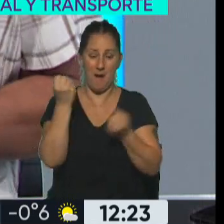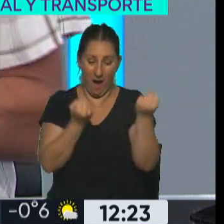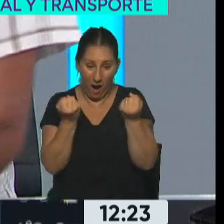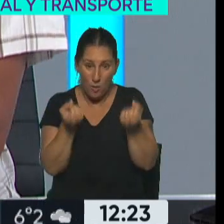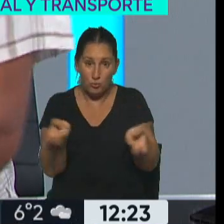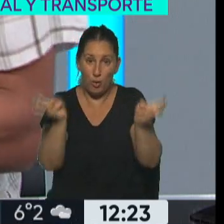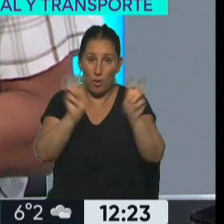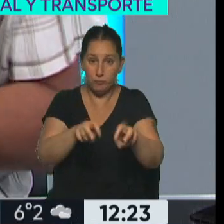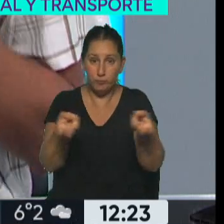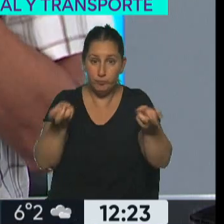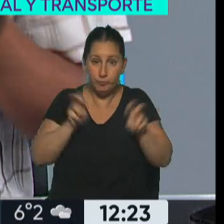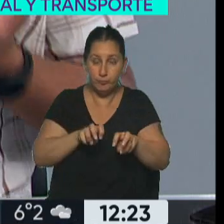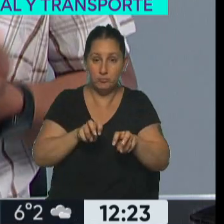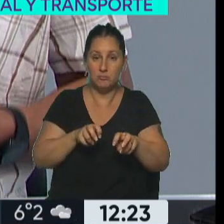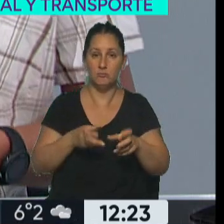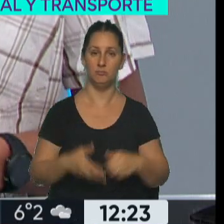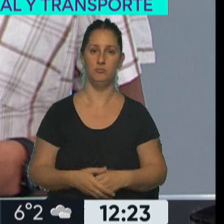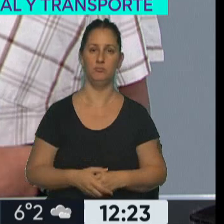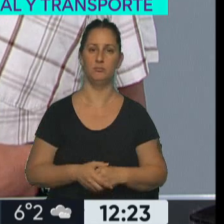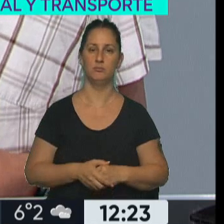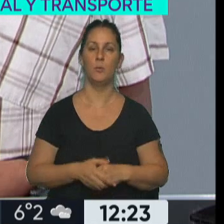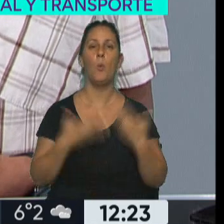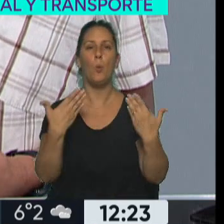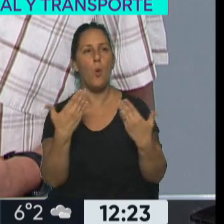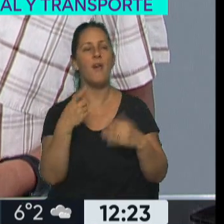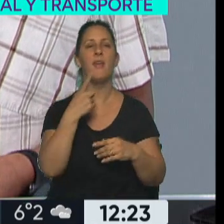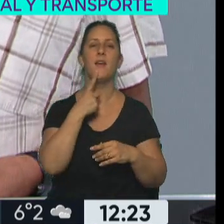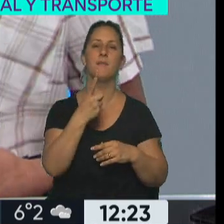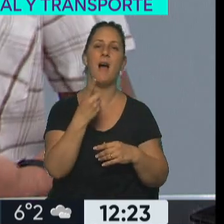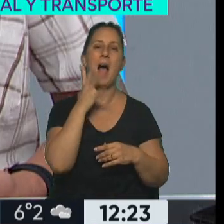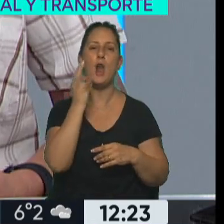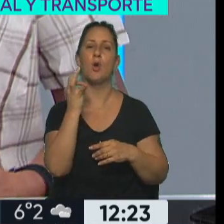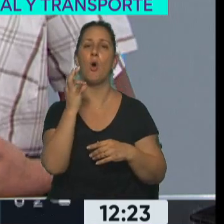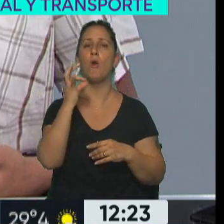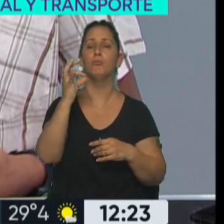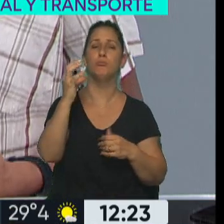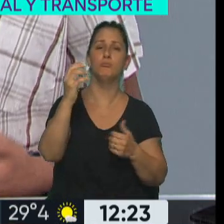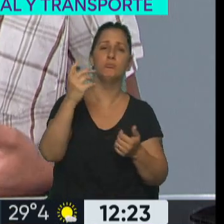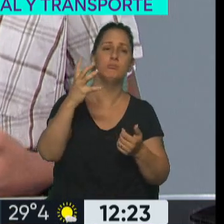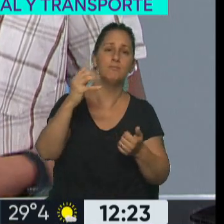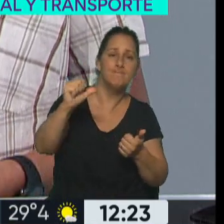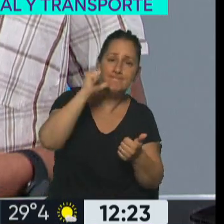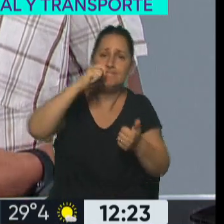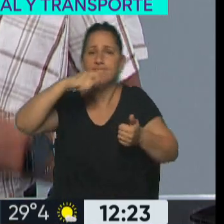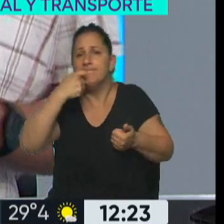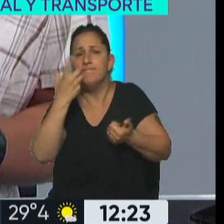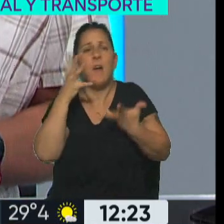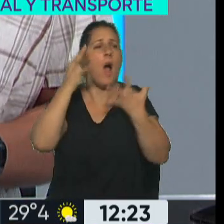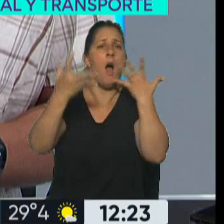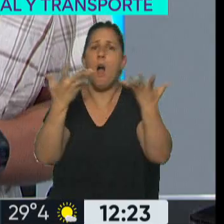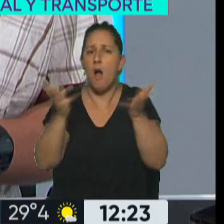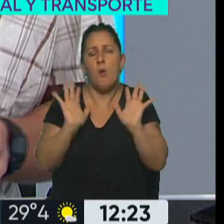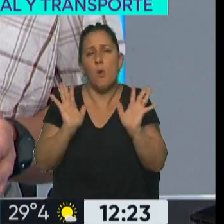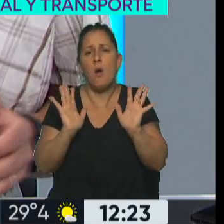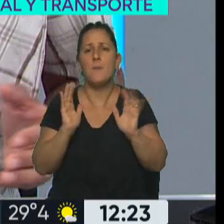auto. Por algo se subió y se fue. Digo, uno puede inferir que había algún tipo de consumo de. Ok. Digo, todos estamos